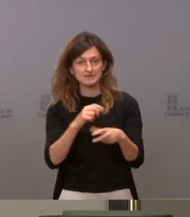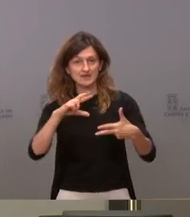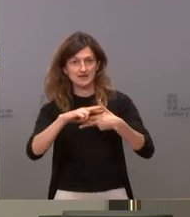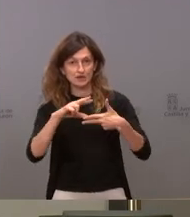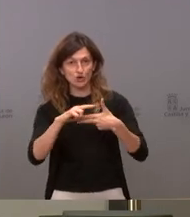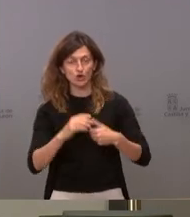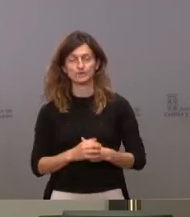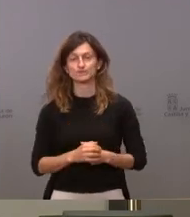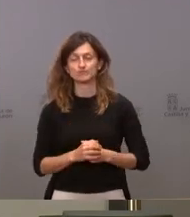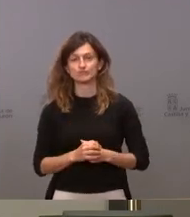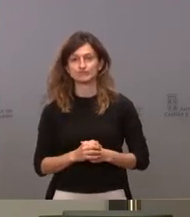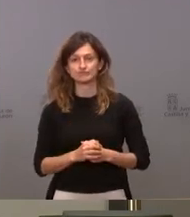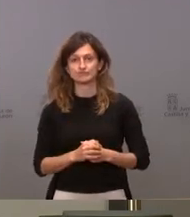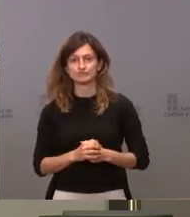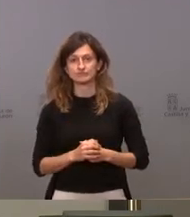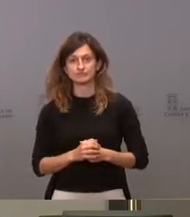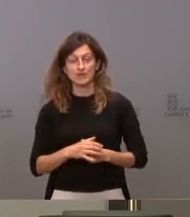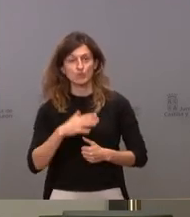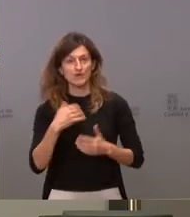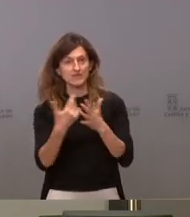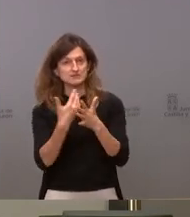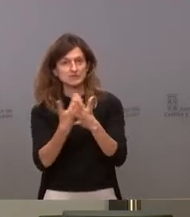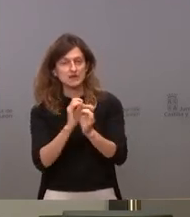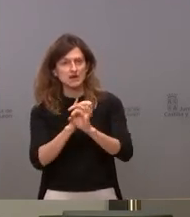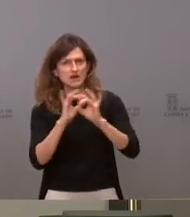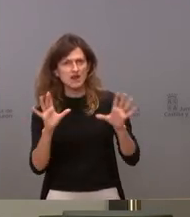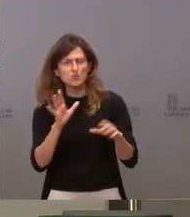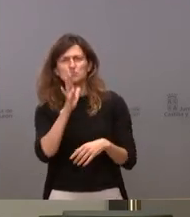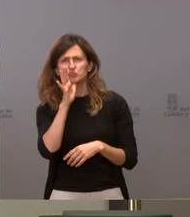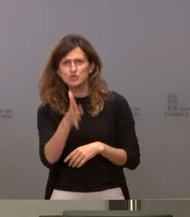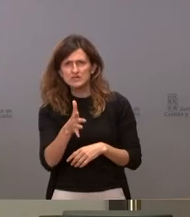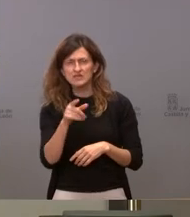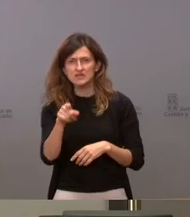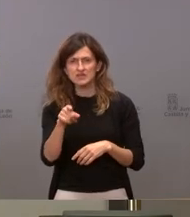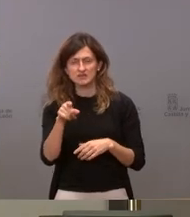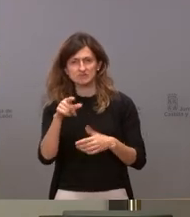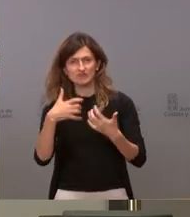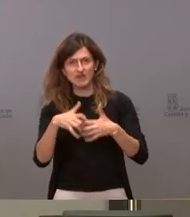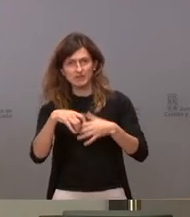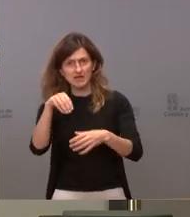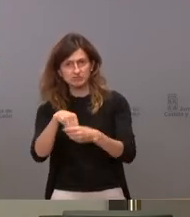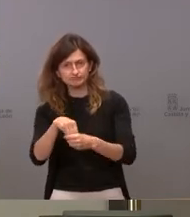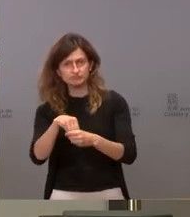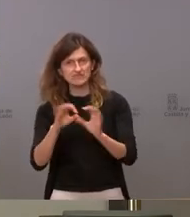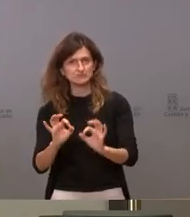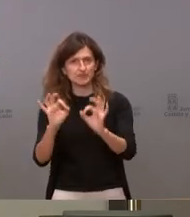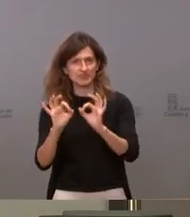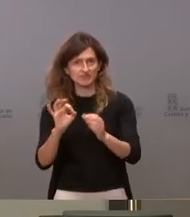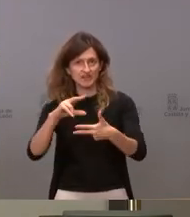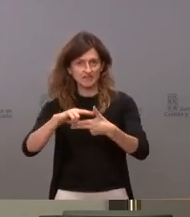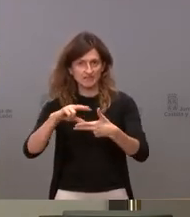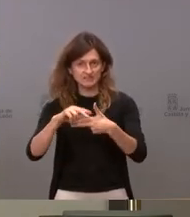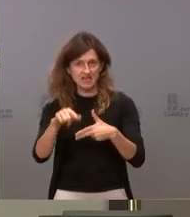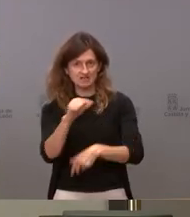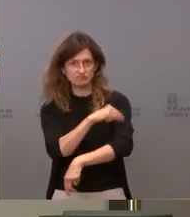si nos puede aclarar por qué se hace de esta forma por qué específicamente en esta